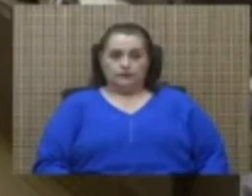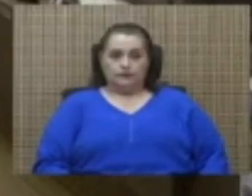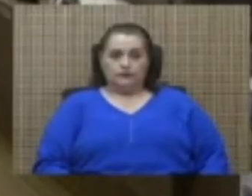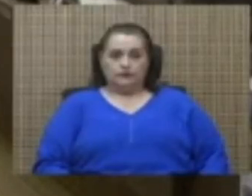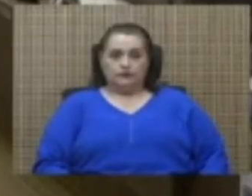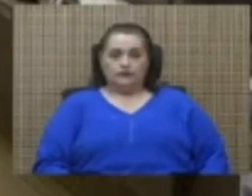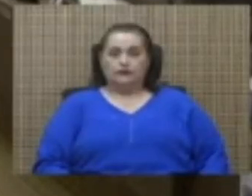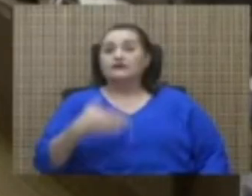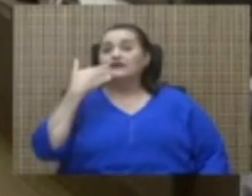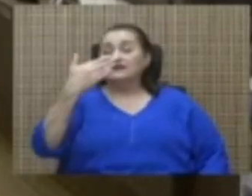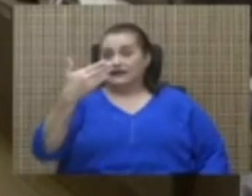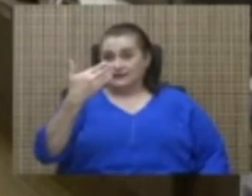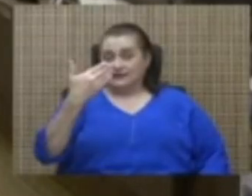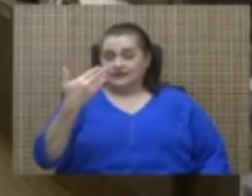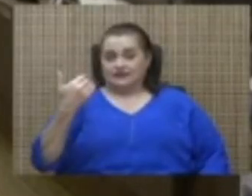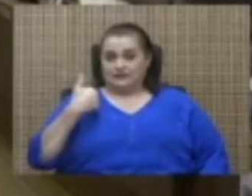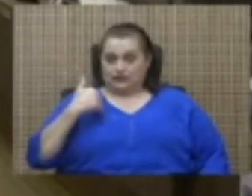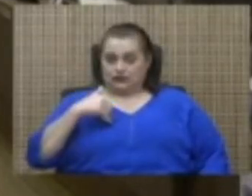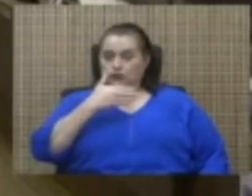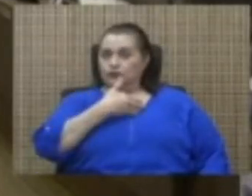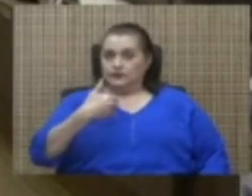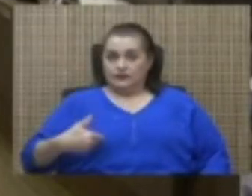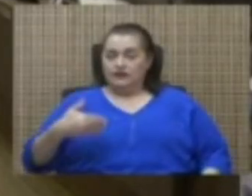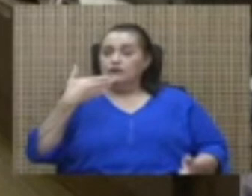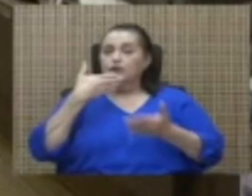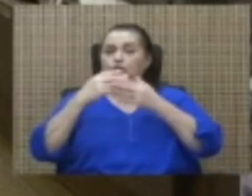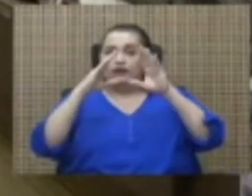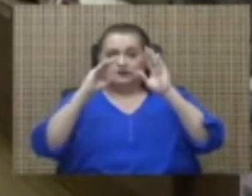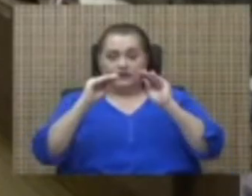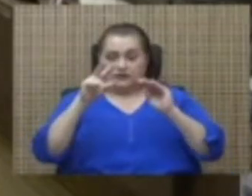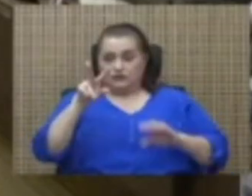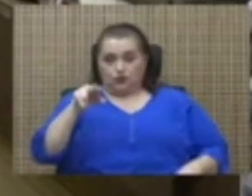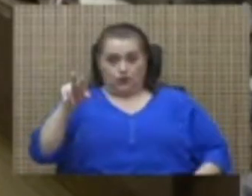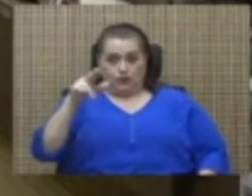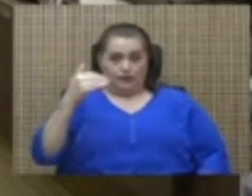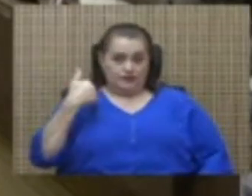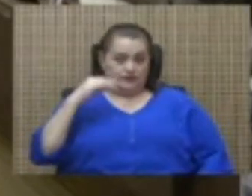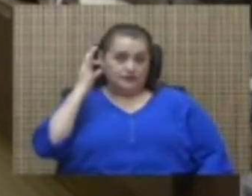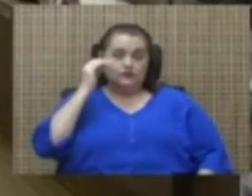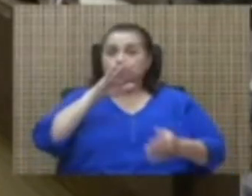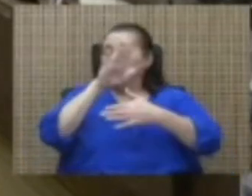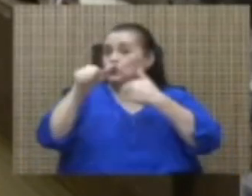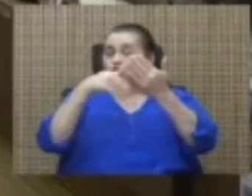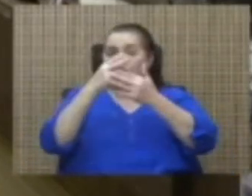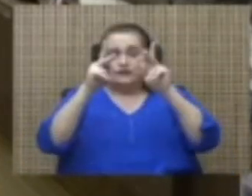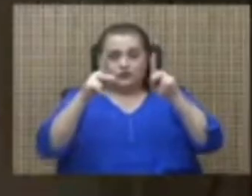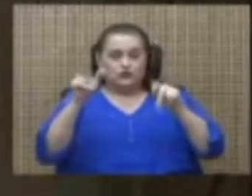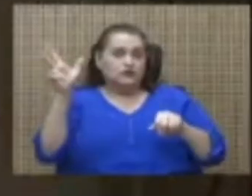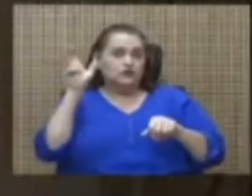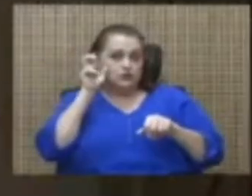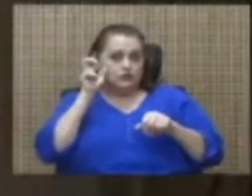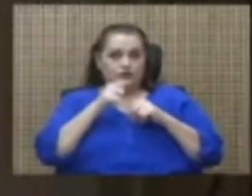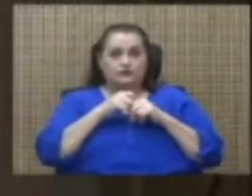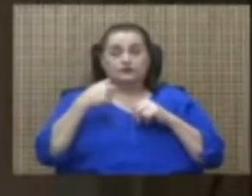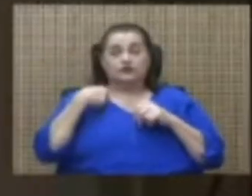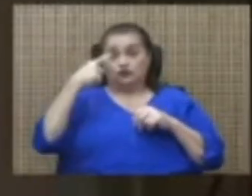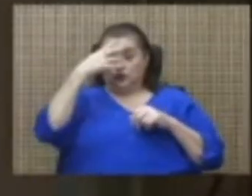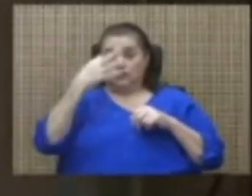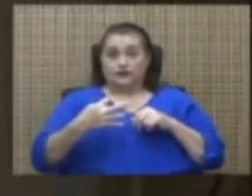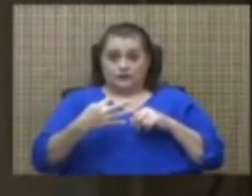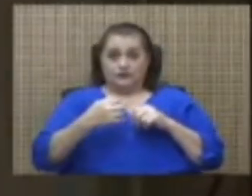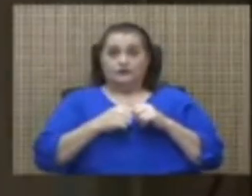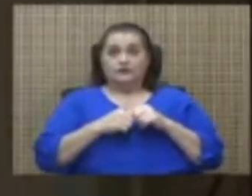Gracias señor presidente, buenas tardes compañeros y compañeras y todas las personas que nos escuchan. Yo creo que